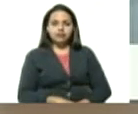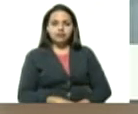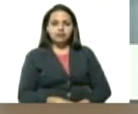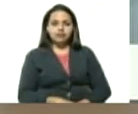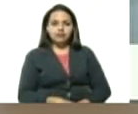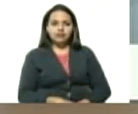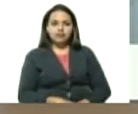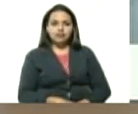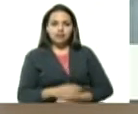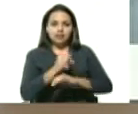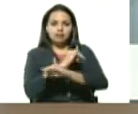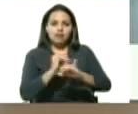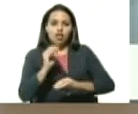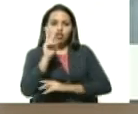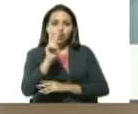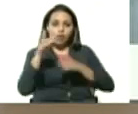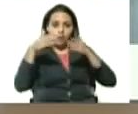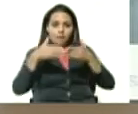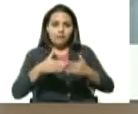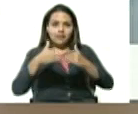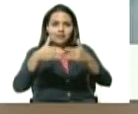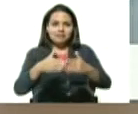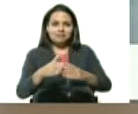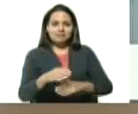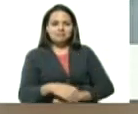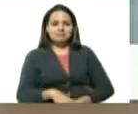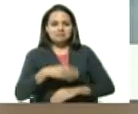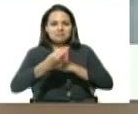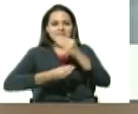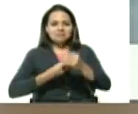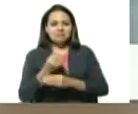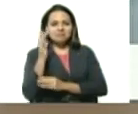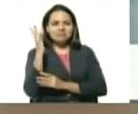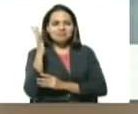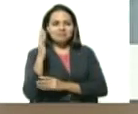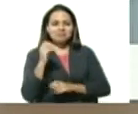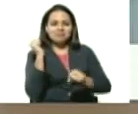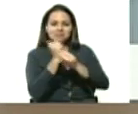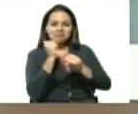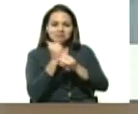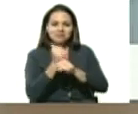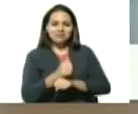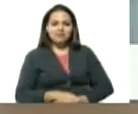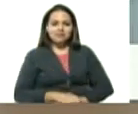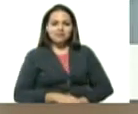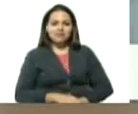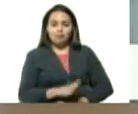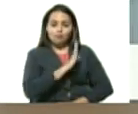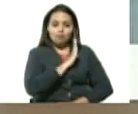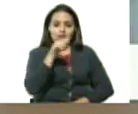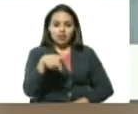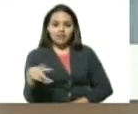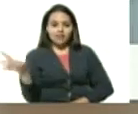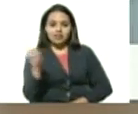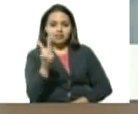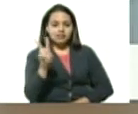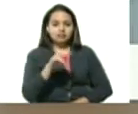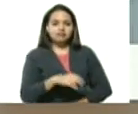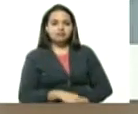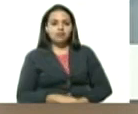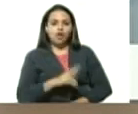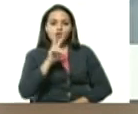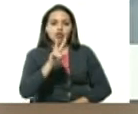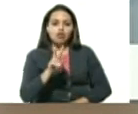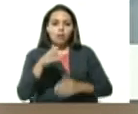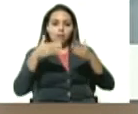terminando dos barcos hechos por mano de obra y trabajadores venezolanos allá, dos